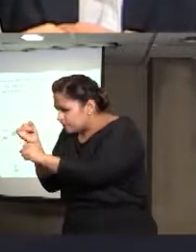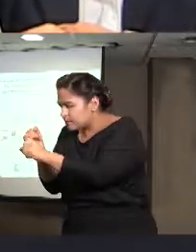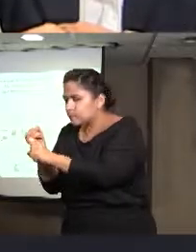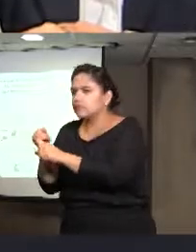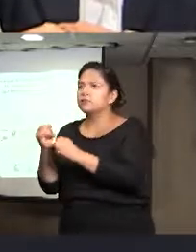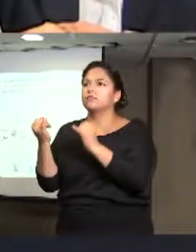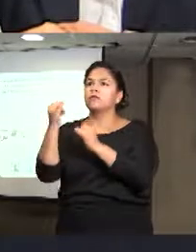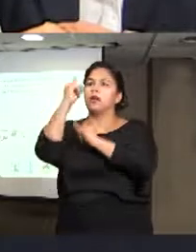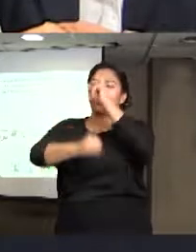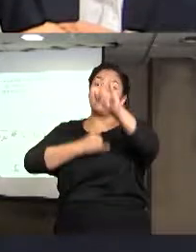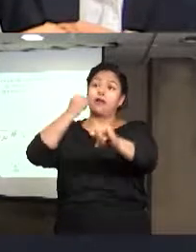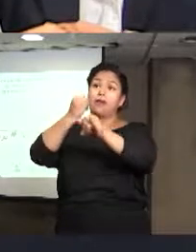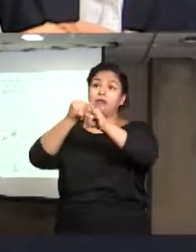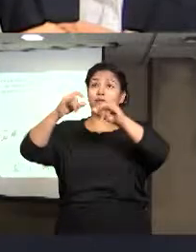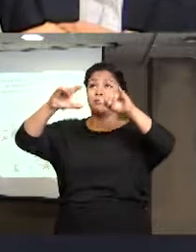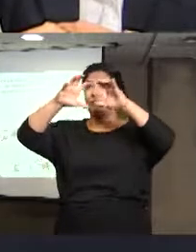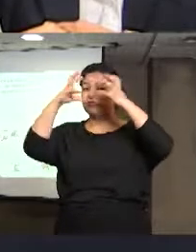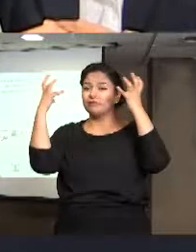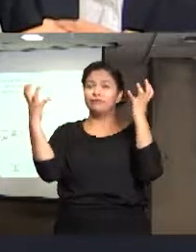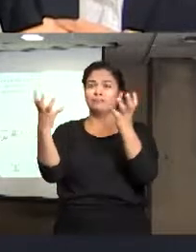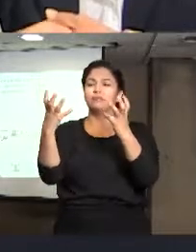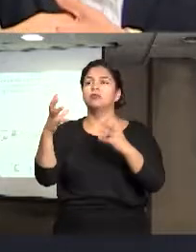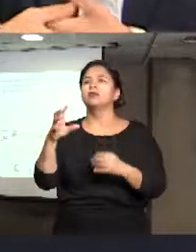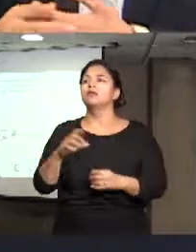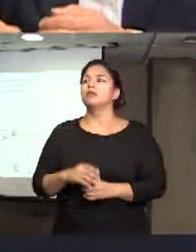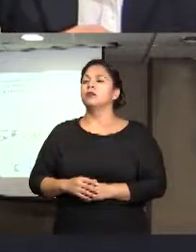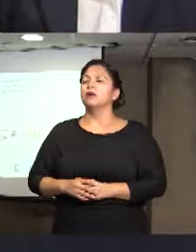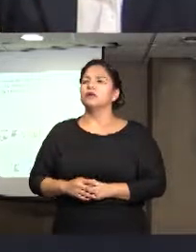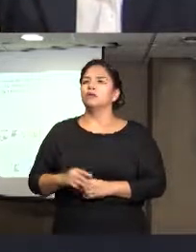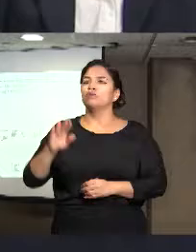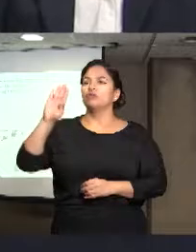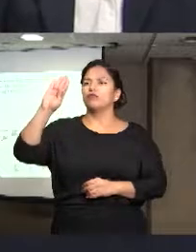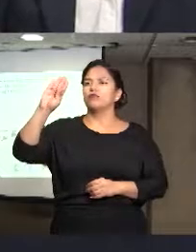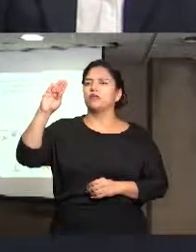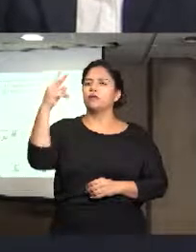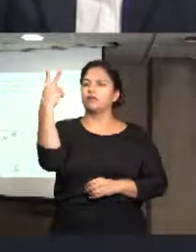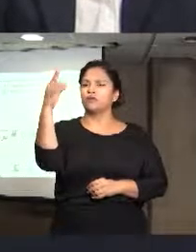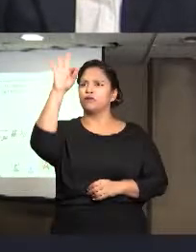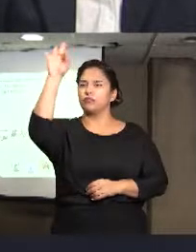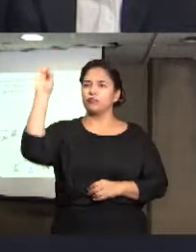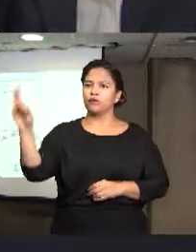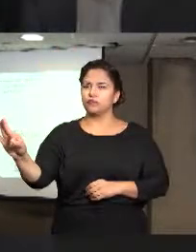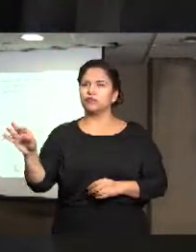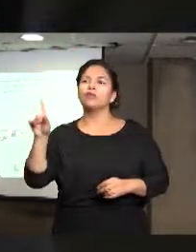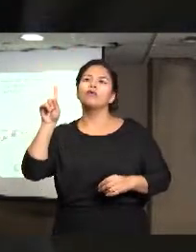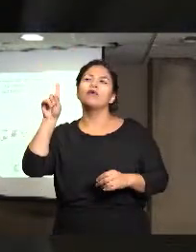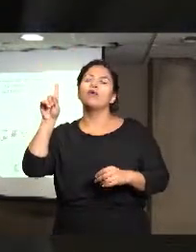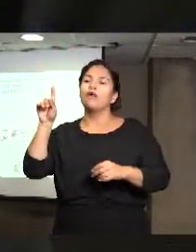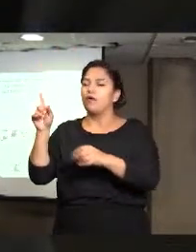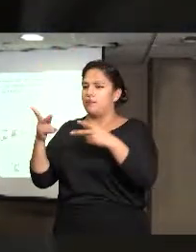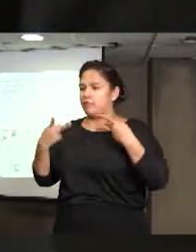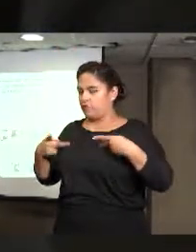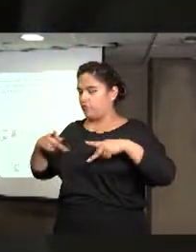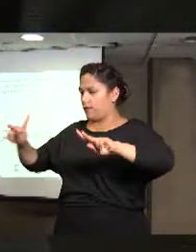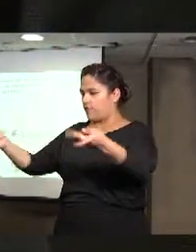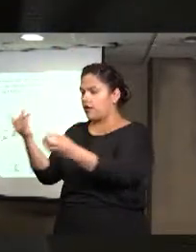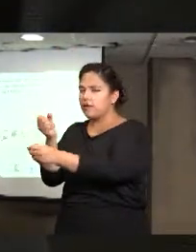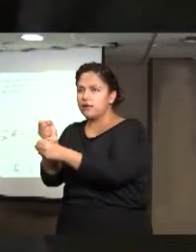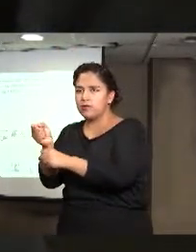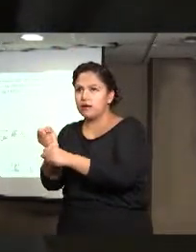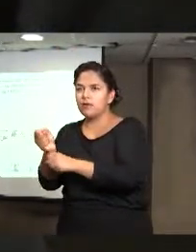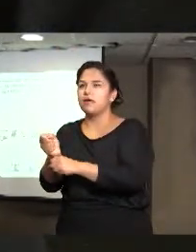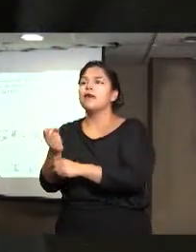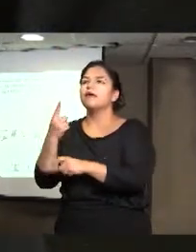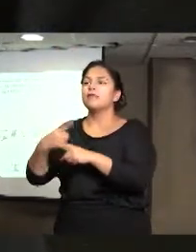internacional hablamos de que casi un 92% son mujeres, niños y niñas y también la relación